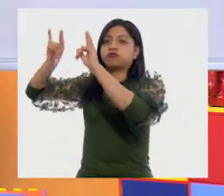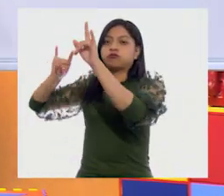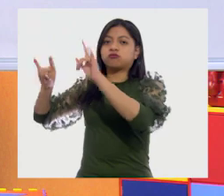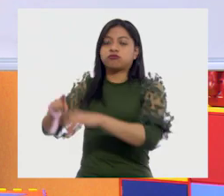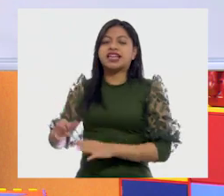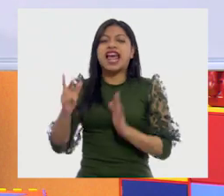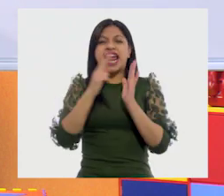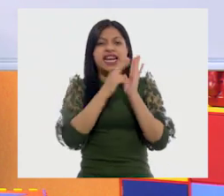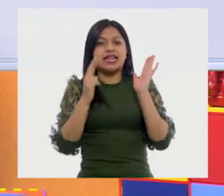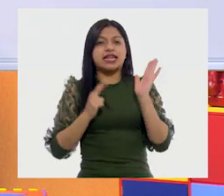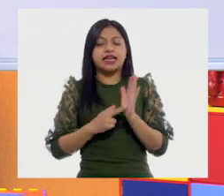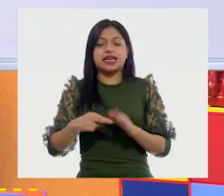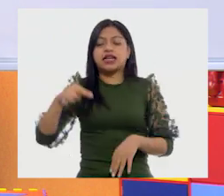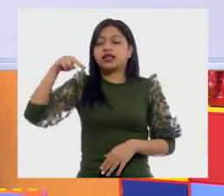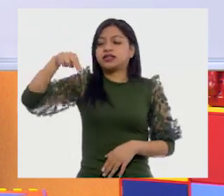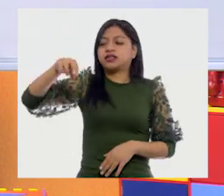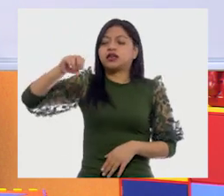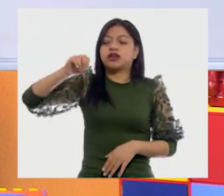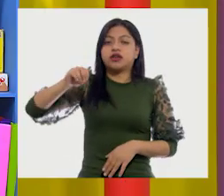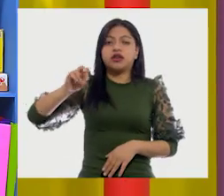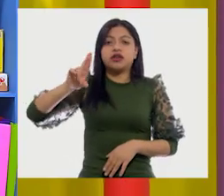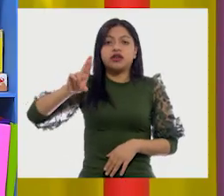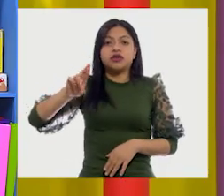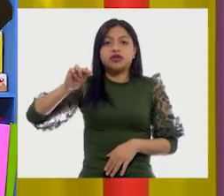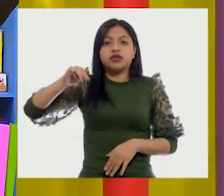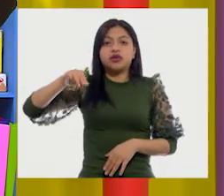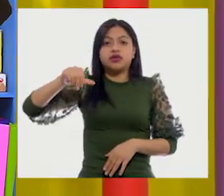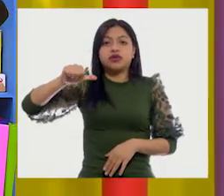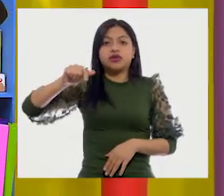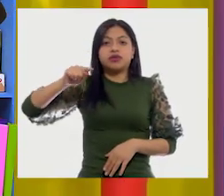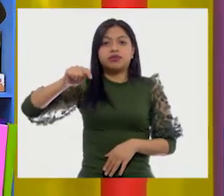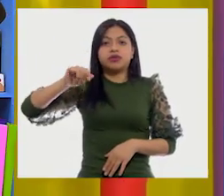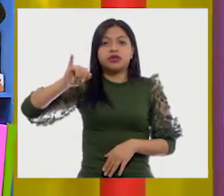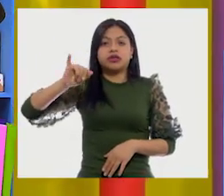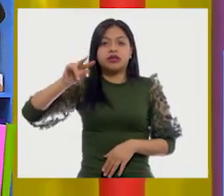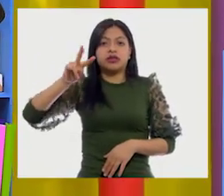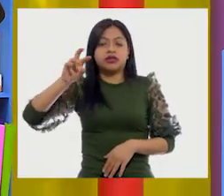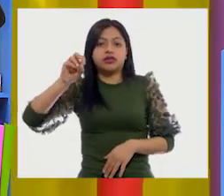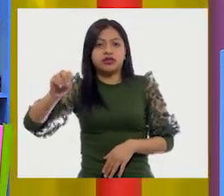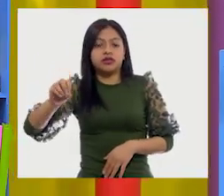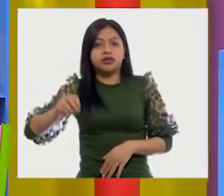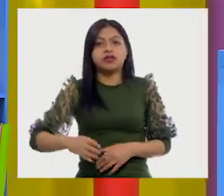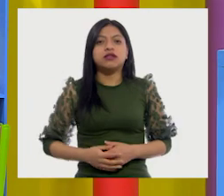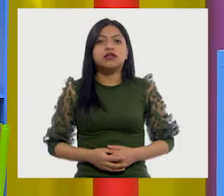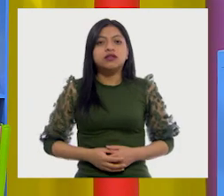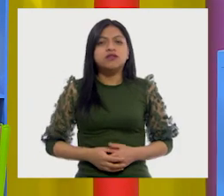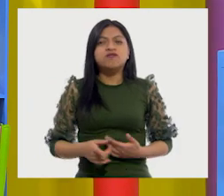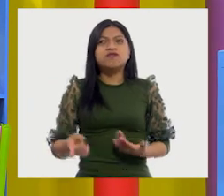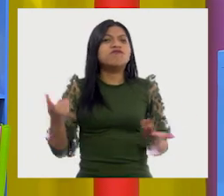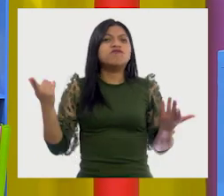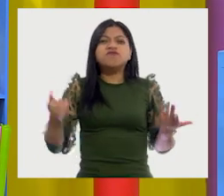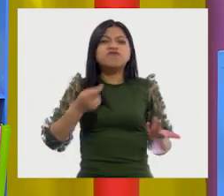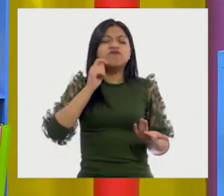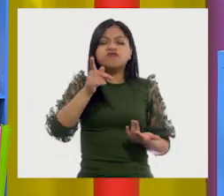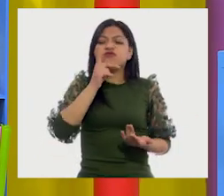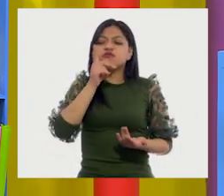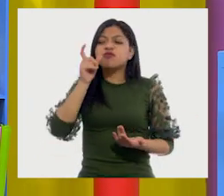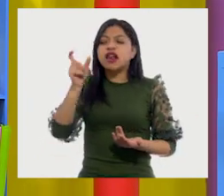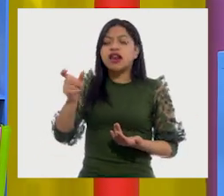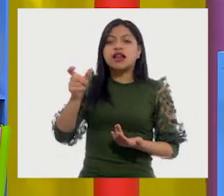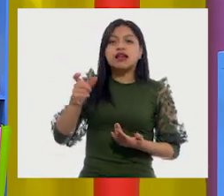¿De qué crees que trata el normativo? Ay. Normativo. ¿A qué te suena el normativo?